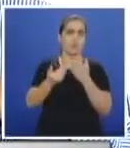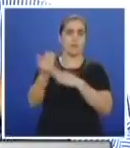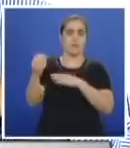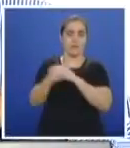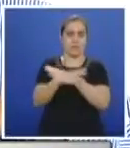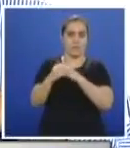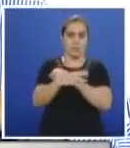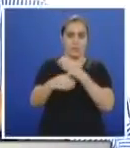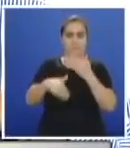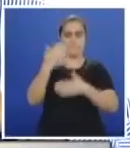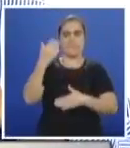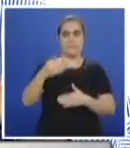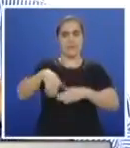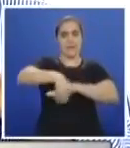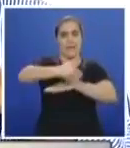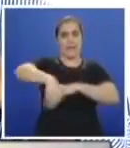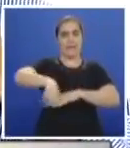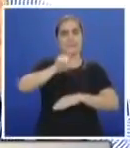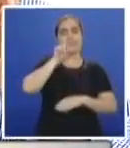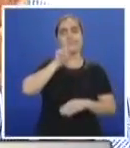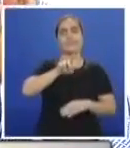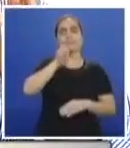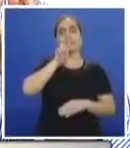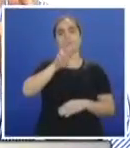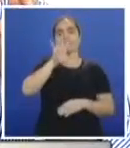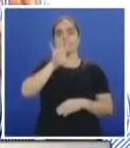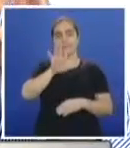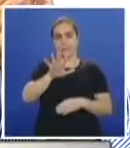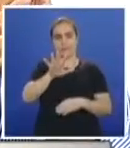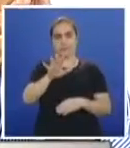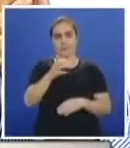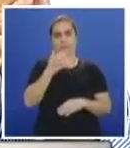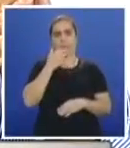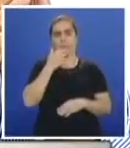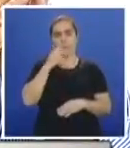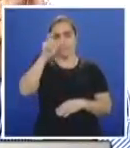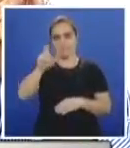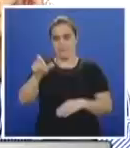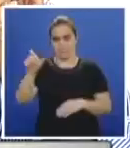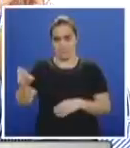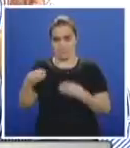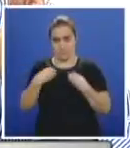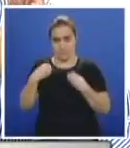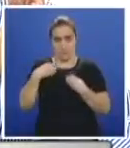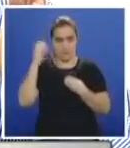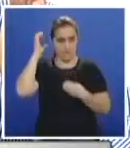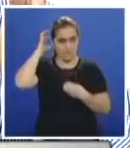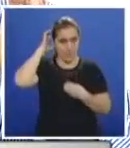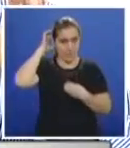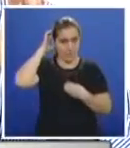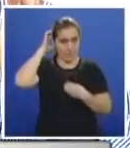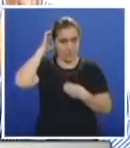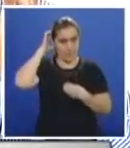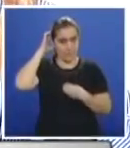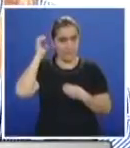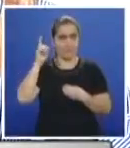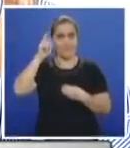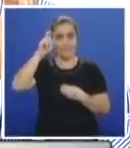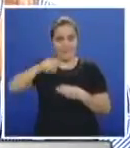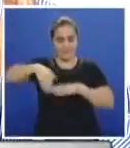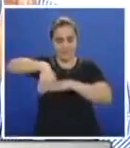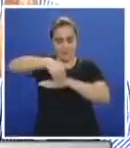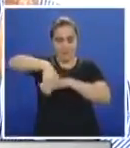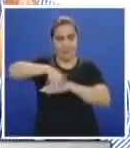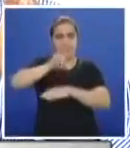125. Es decir, la gente que vive en Pance va a tener que tomar la 125